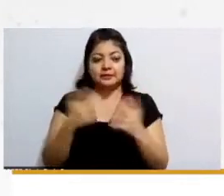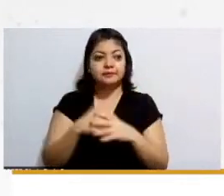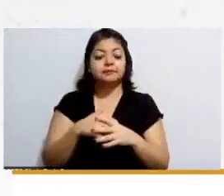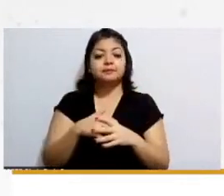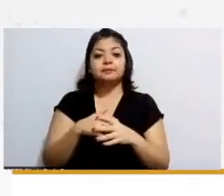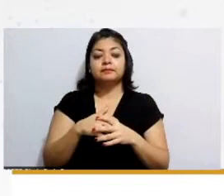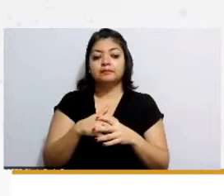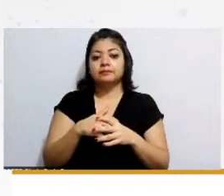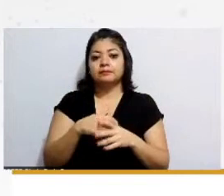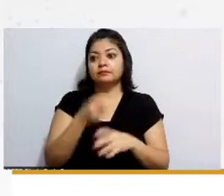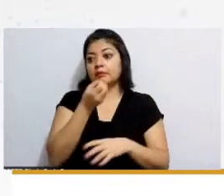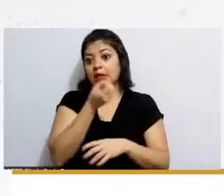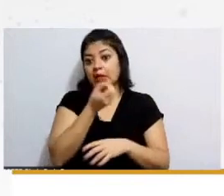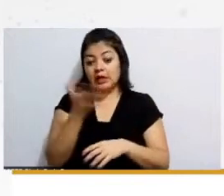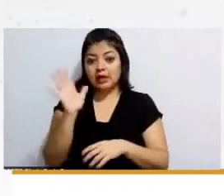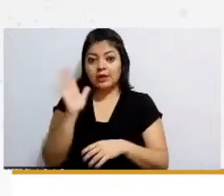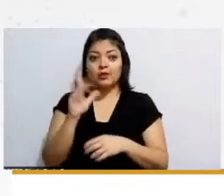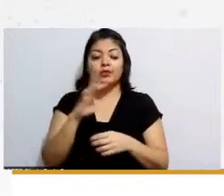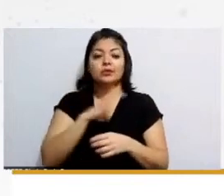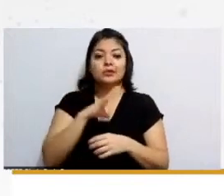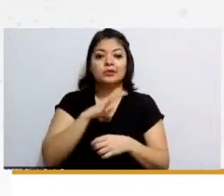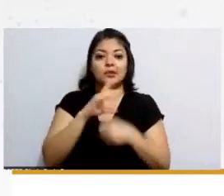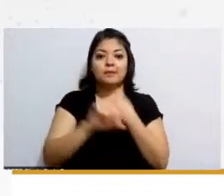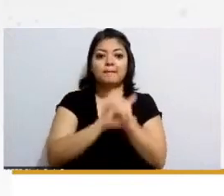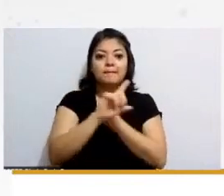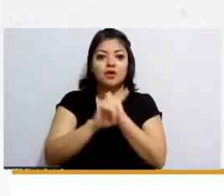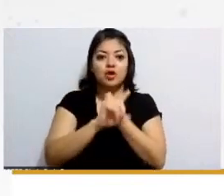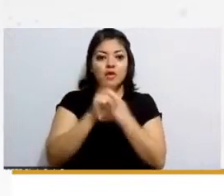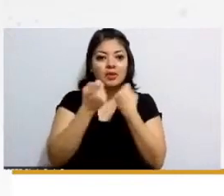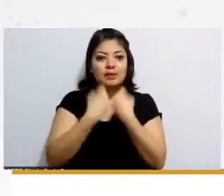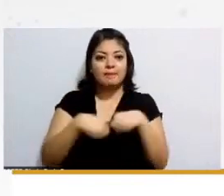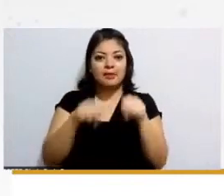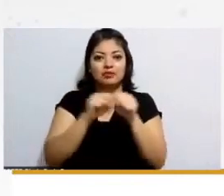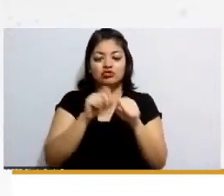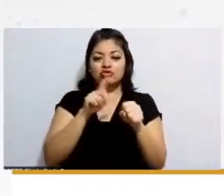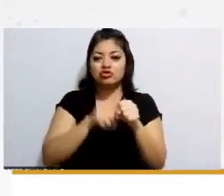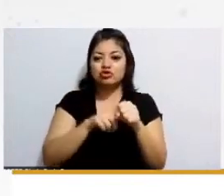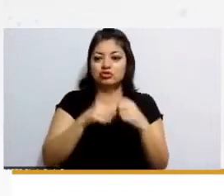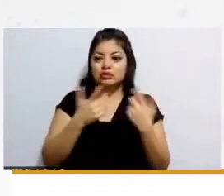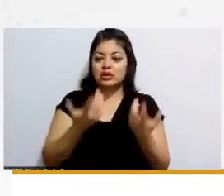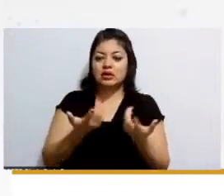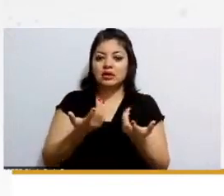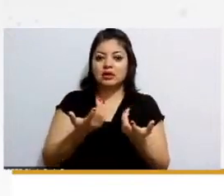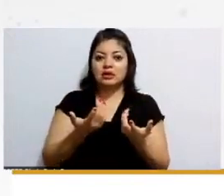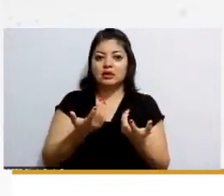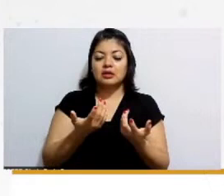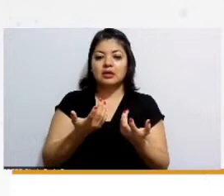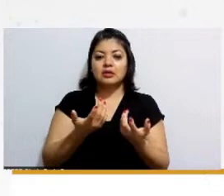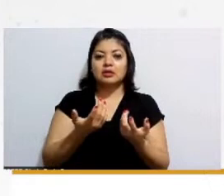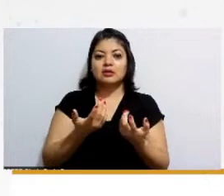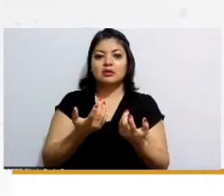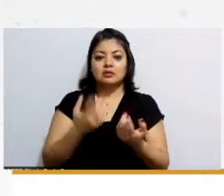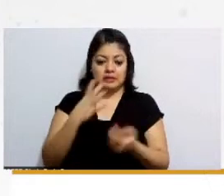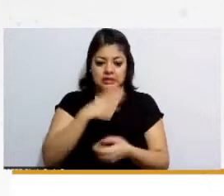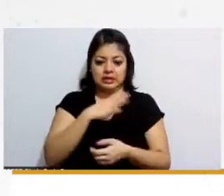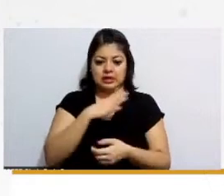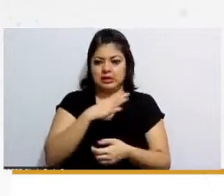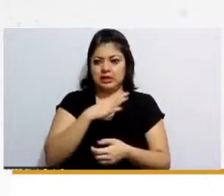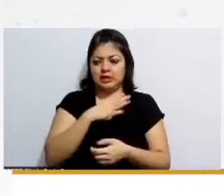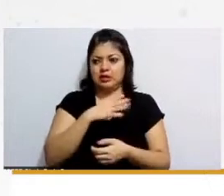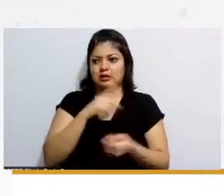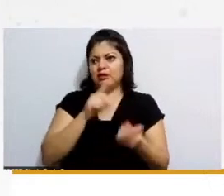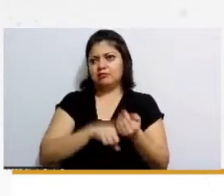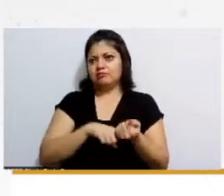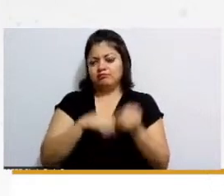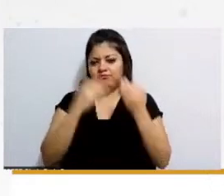hay algunos problemas sociales que que están presentes por ejemplo y